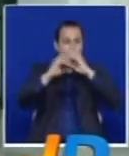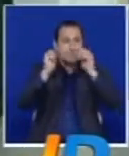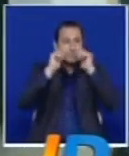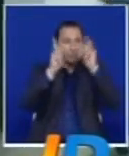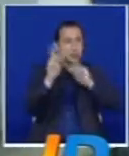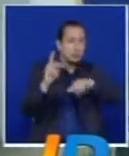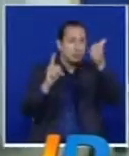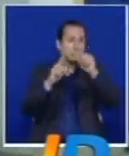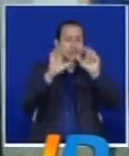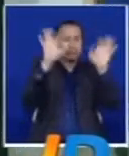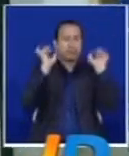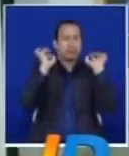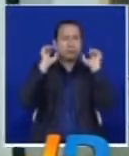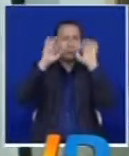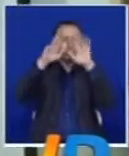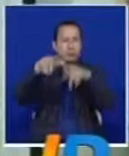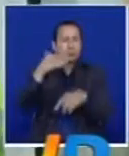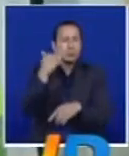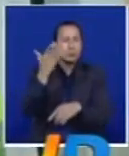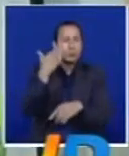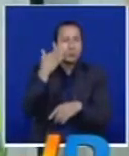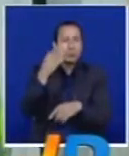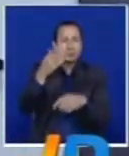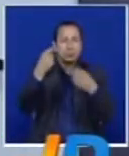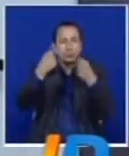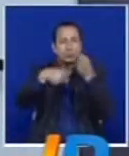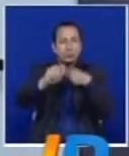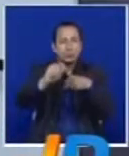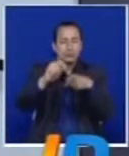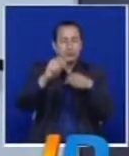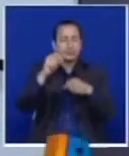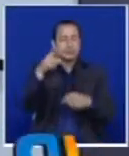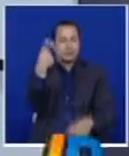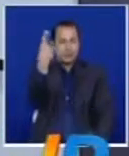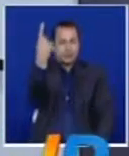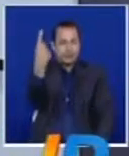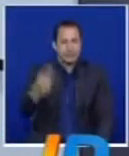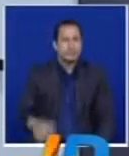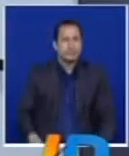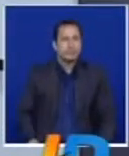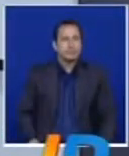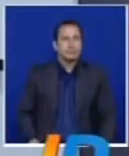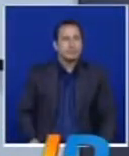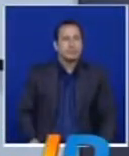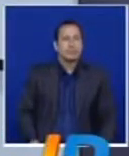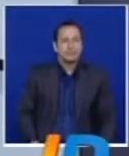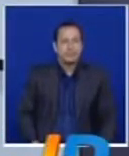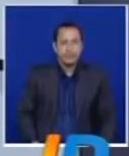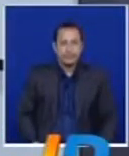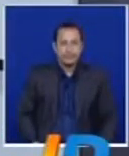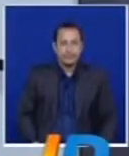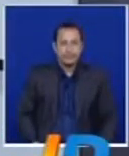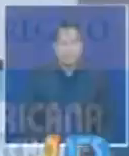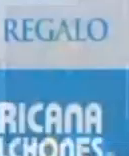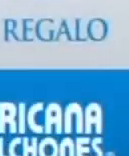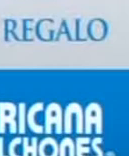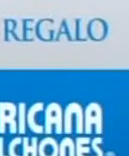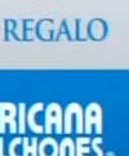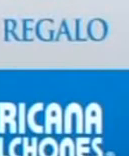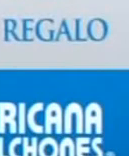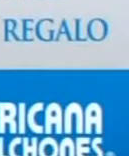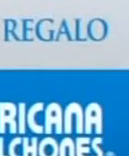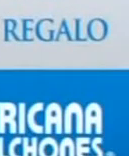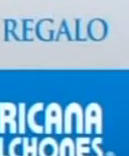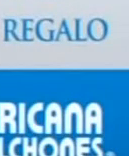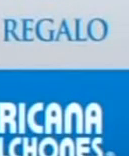cuya visita está prevista para la temporada de fin de año. La siguiente es una mención comercial. Visita nuestros puntos de venta de